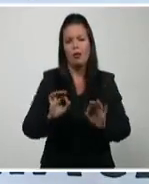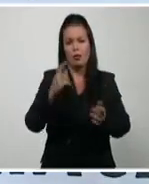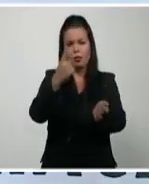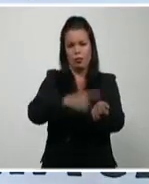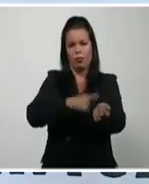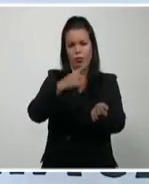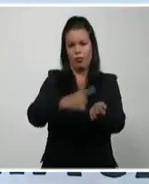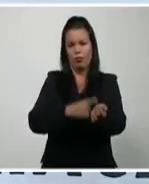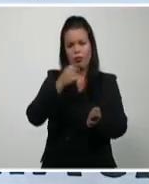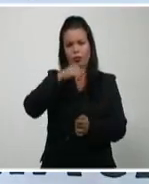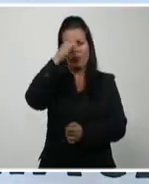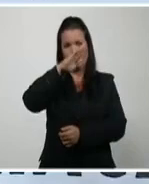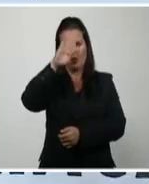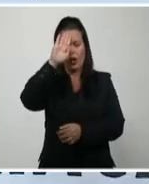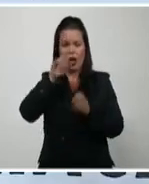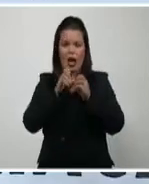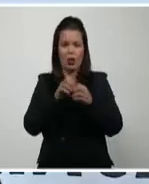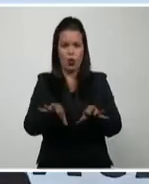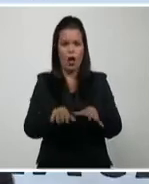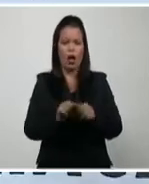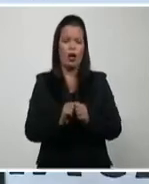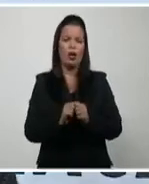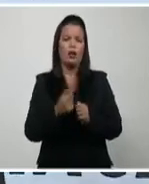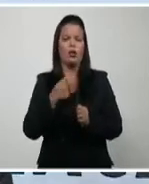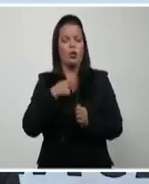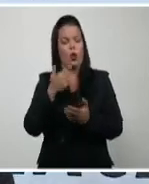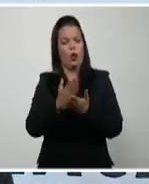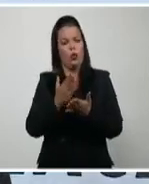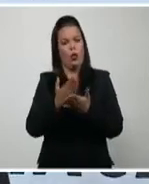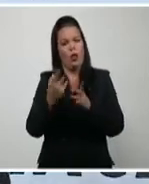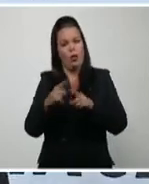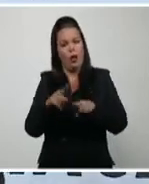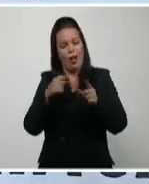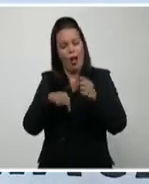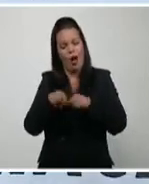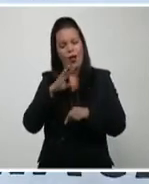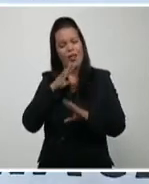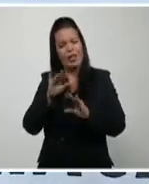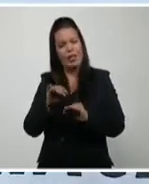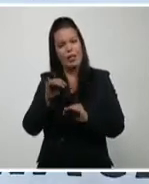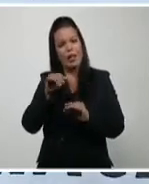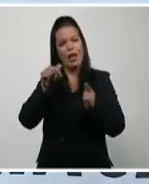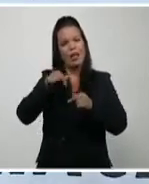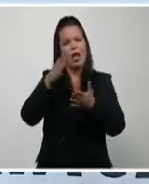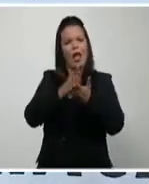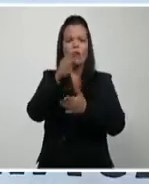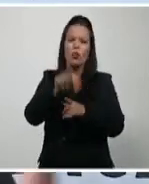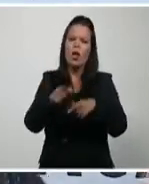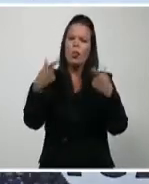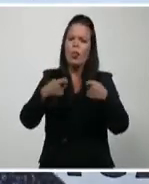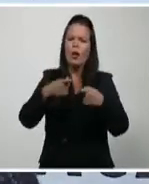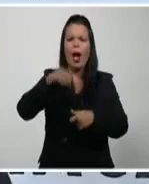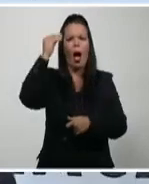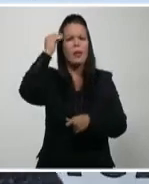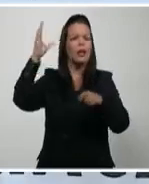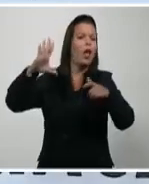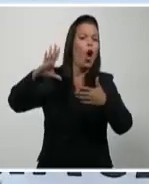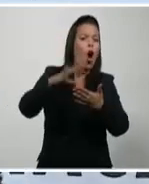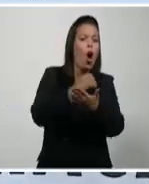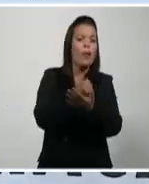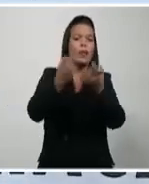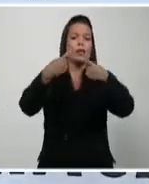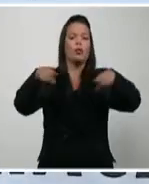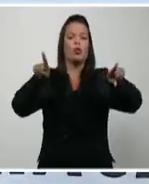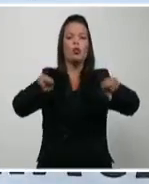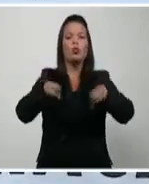no puedes decirle a un muchacho en tercero que aprenda toda nuestra música, es imposible, y que después salga a tocarla